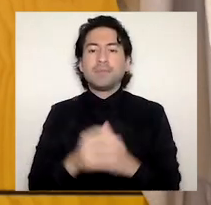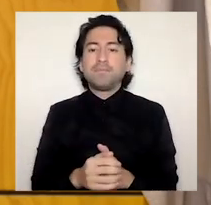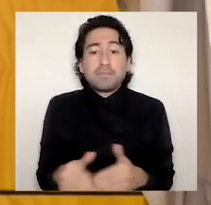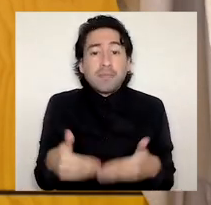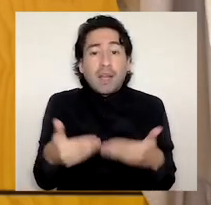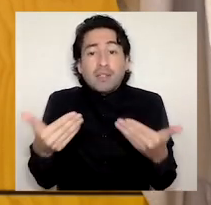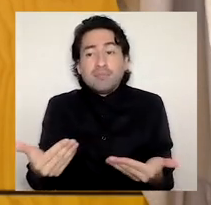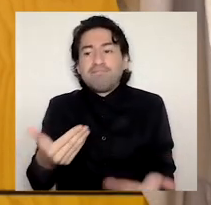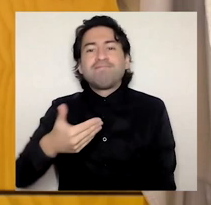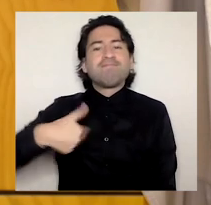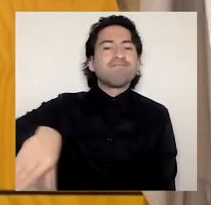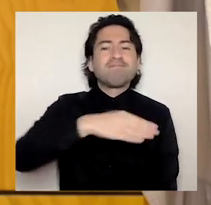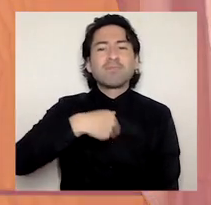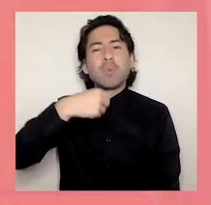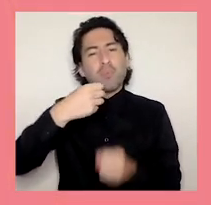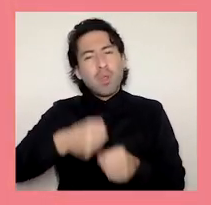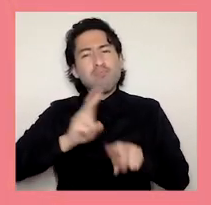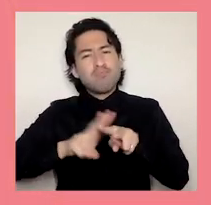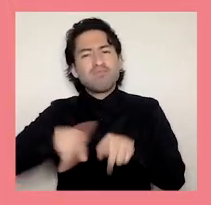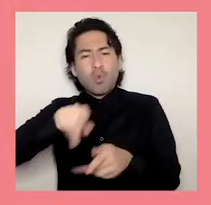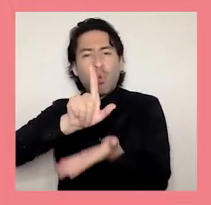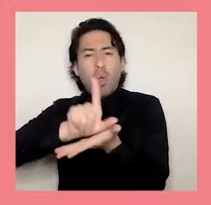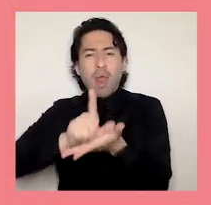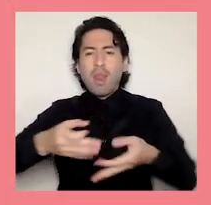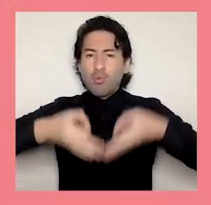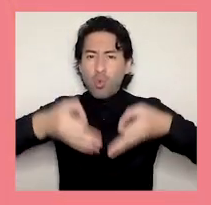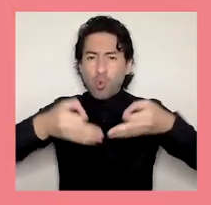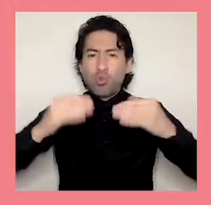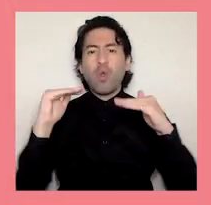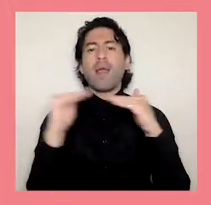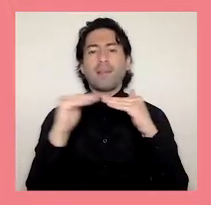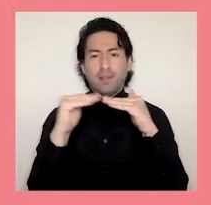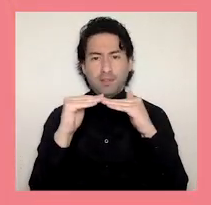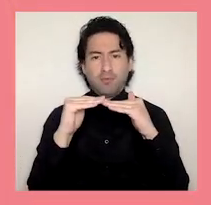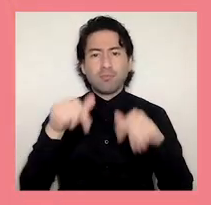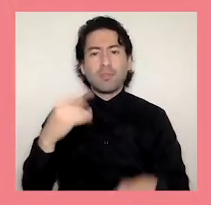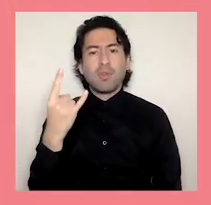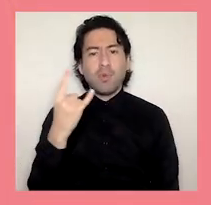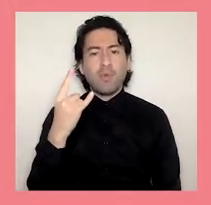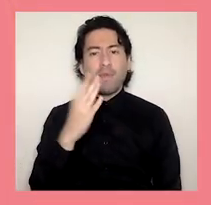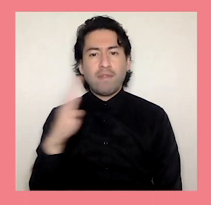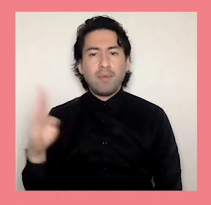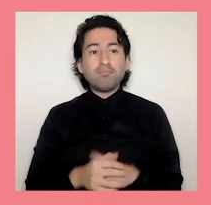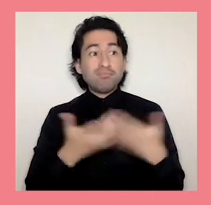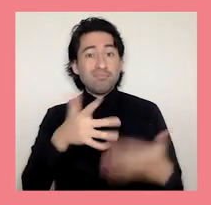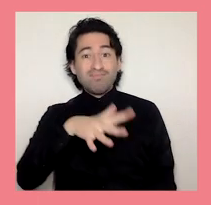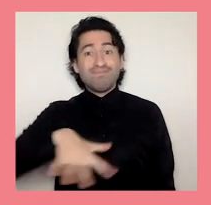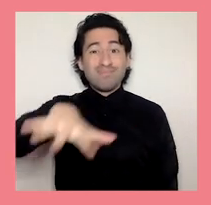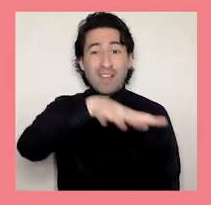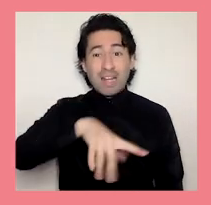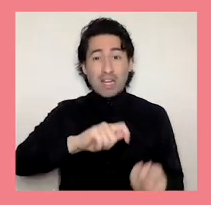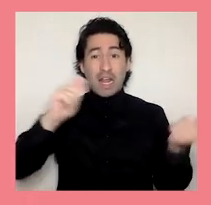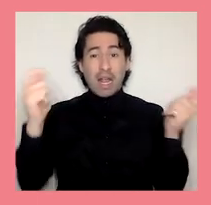y equitativo de la UBB. A pesar de que cambiaron los escenarios, así como las prioridades, no han